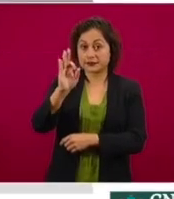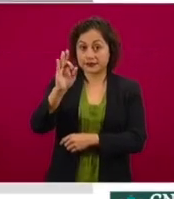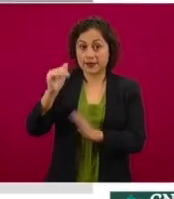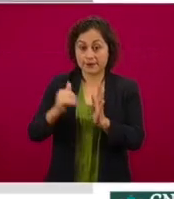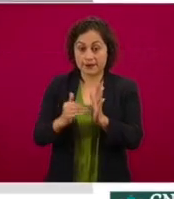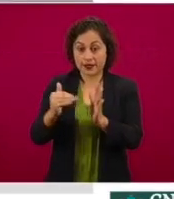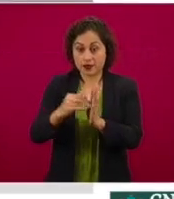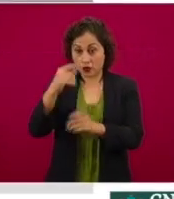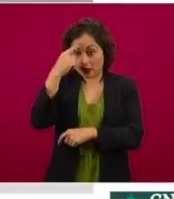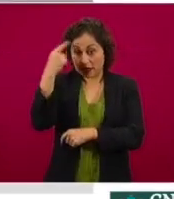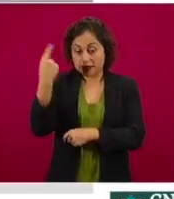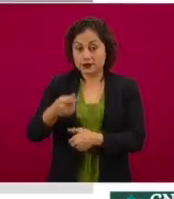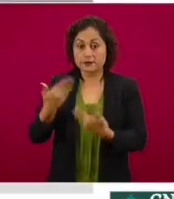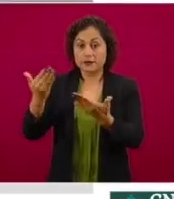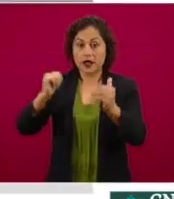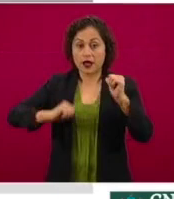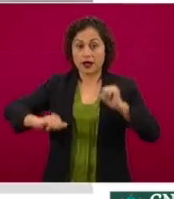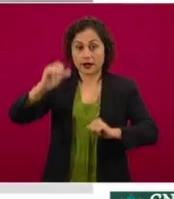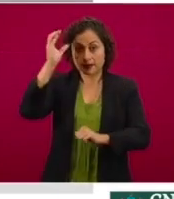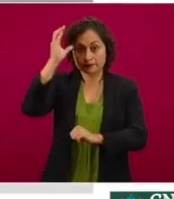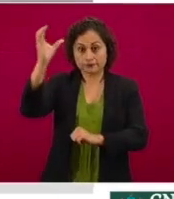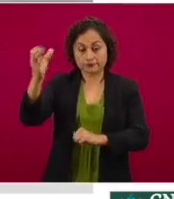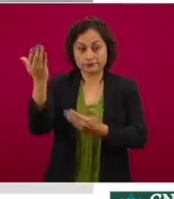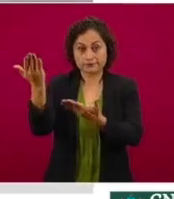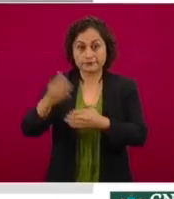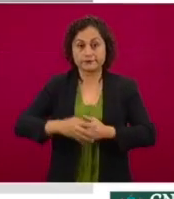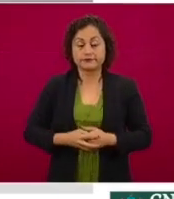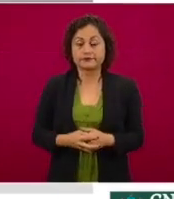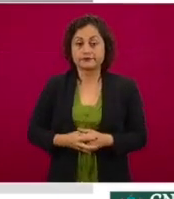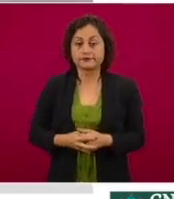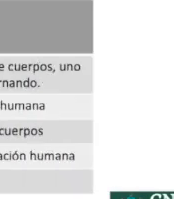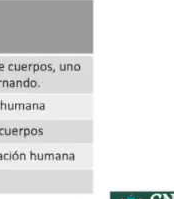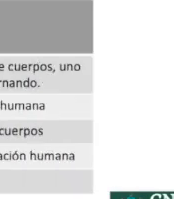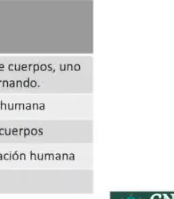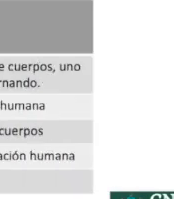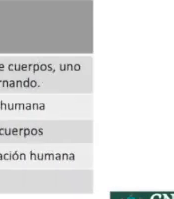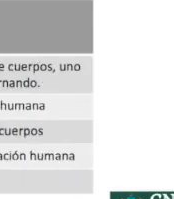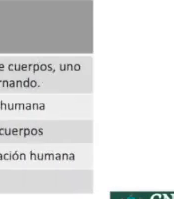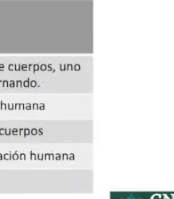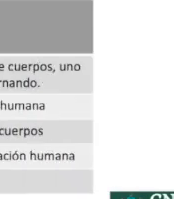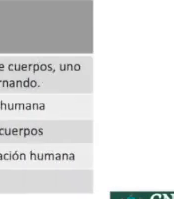materia forense, tal como lo hemos informado en anteriores ocasiones.